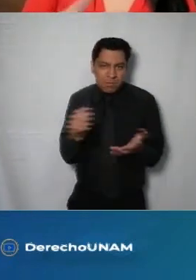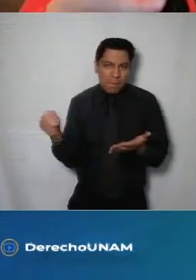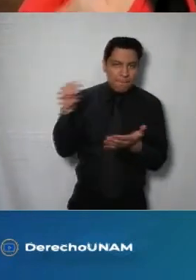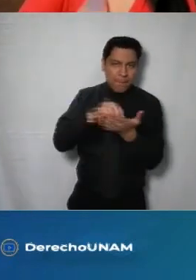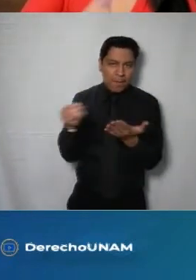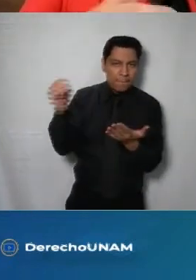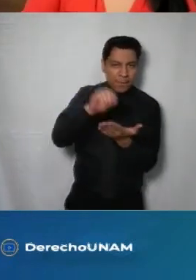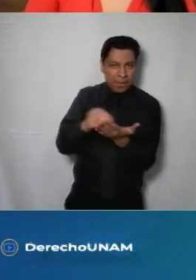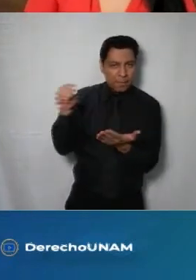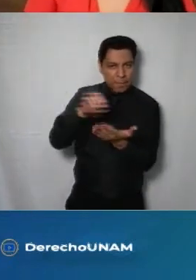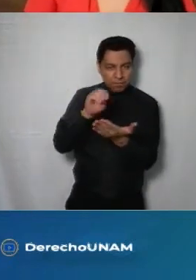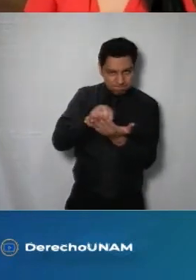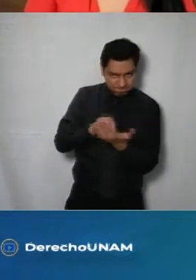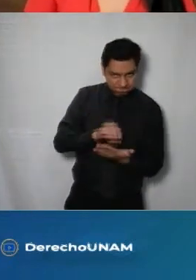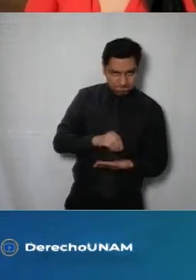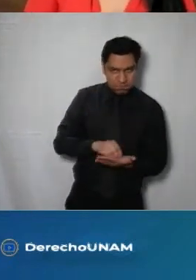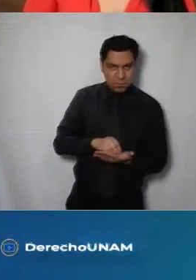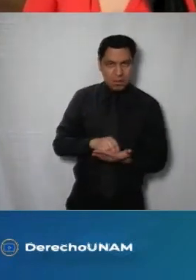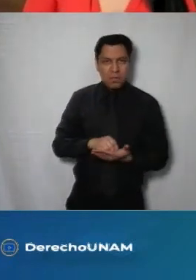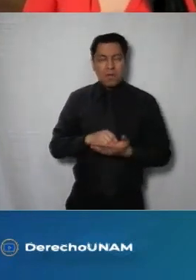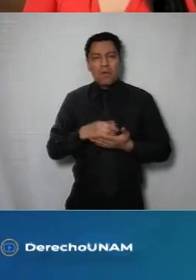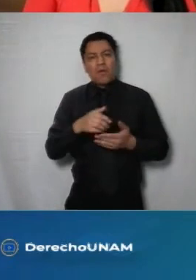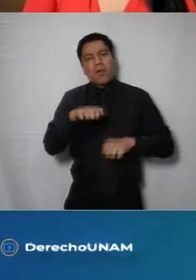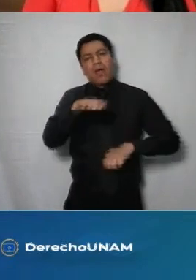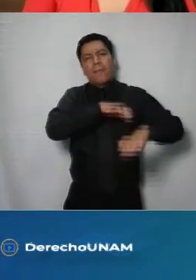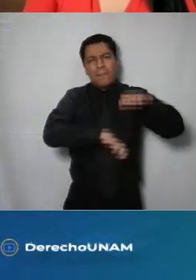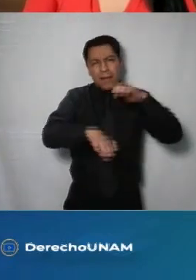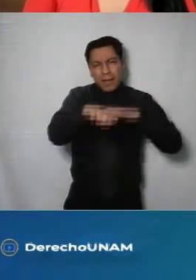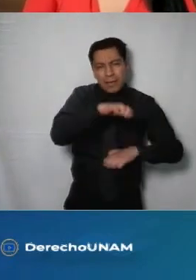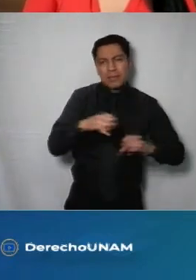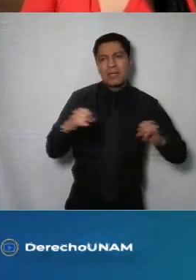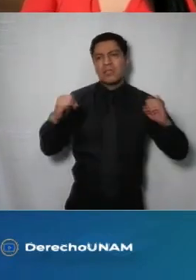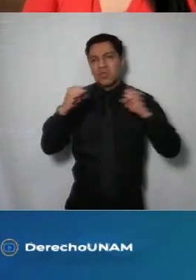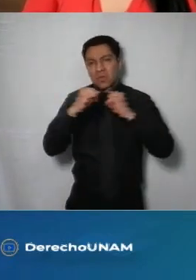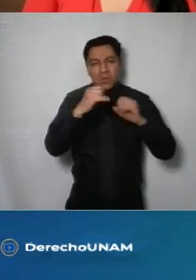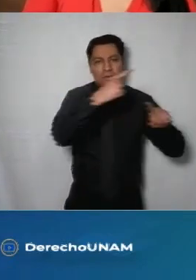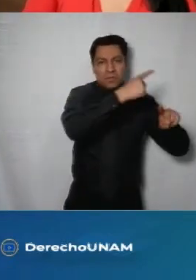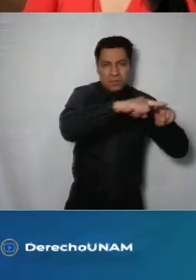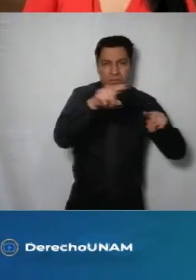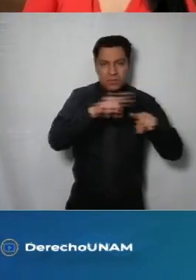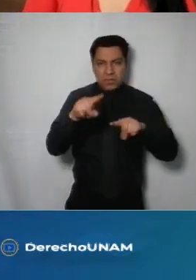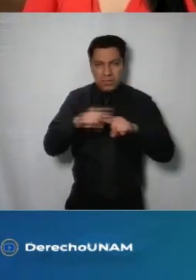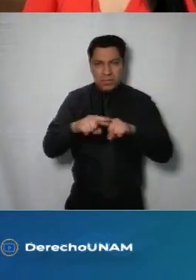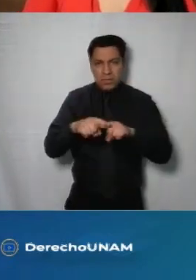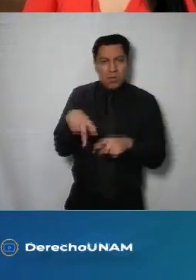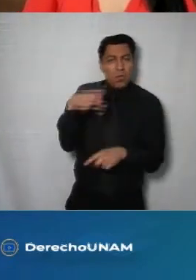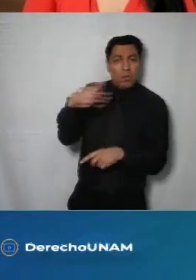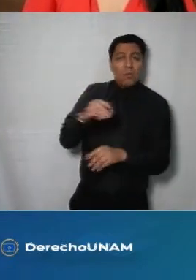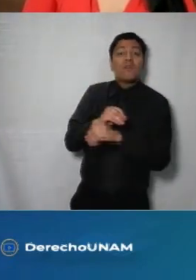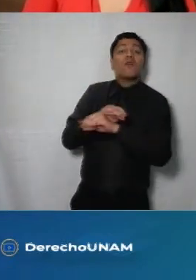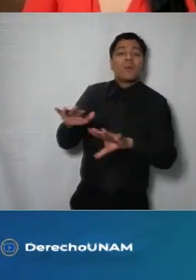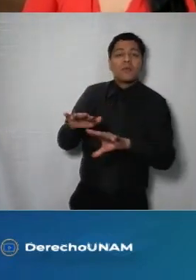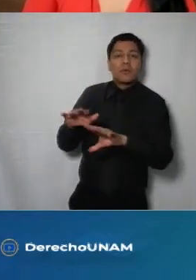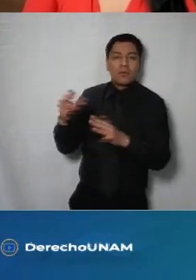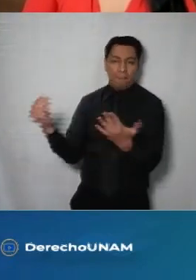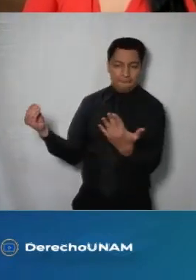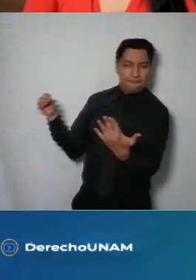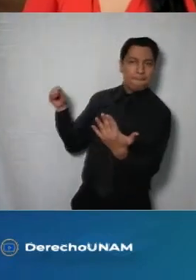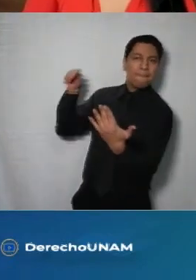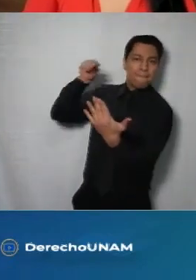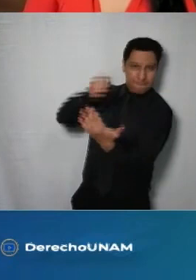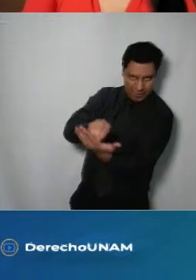personas que ponen en estas instituciones públicas su información también va a funcionar el registro electrónico como un